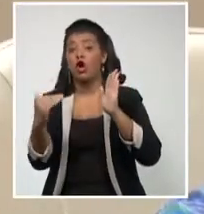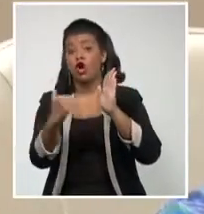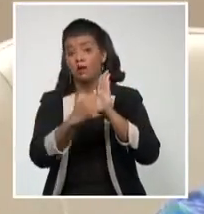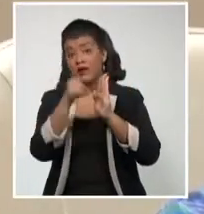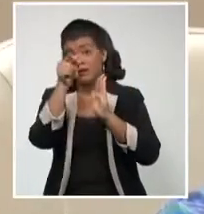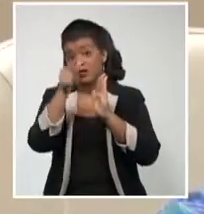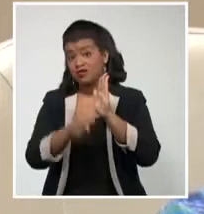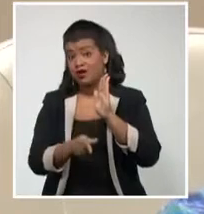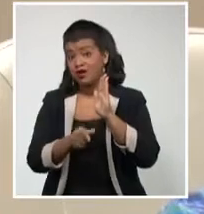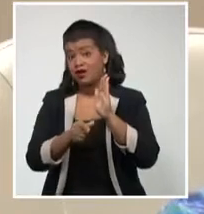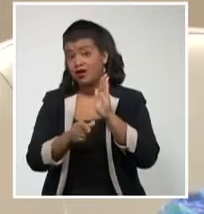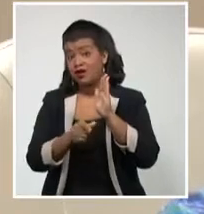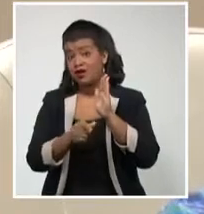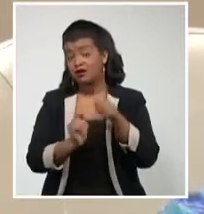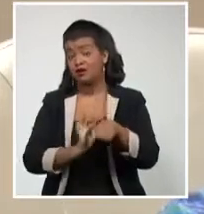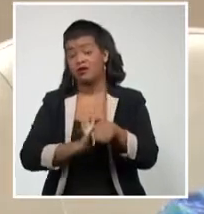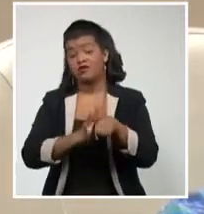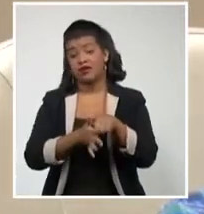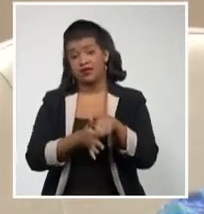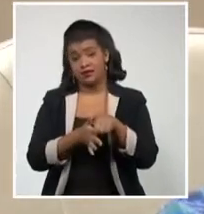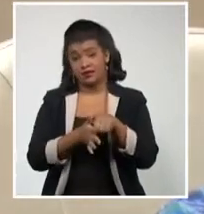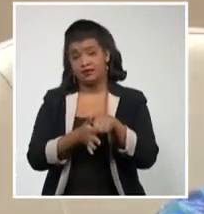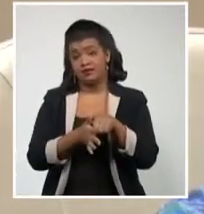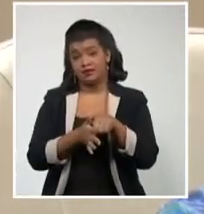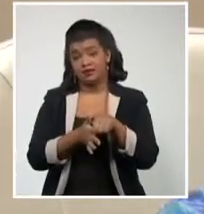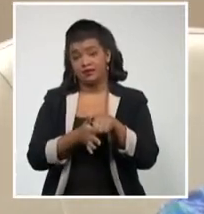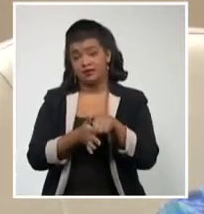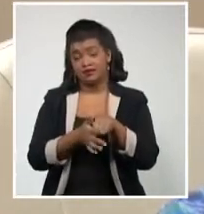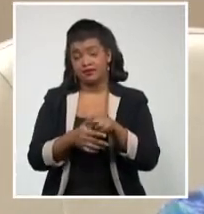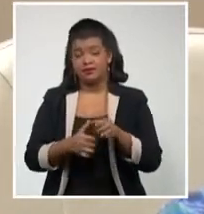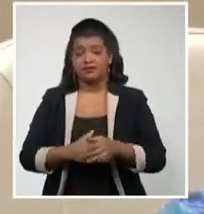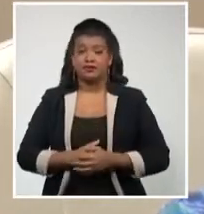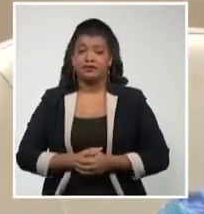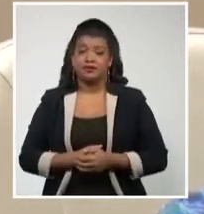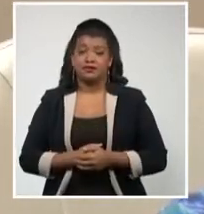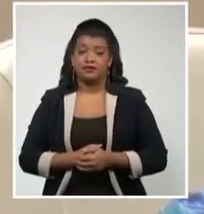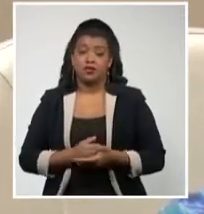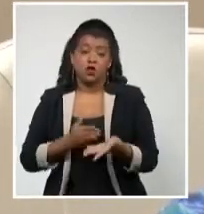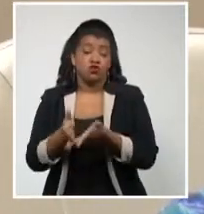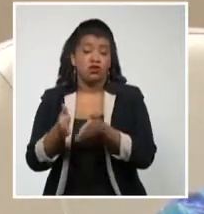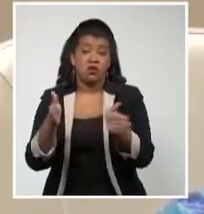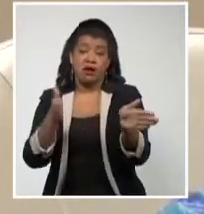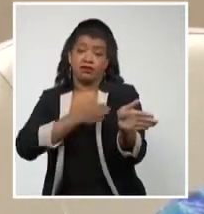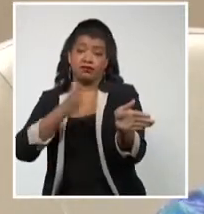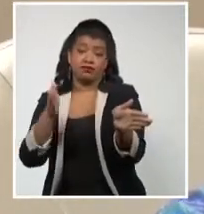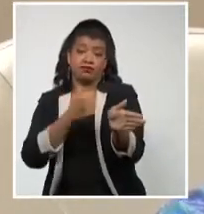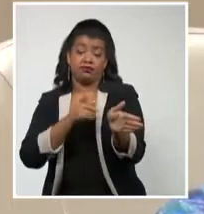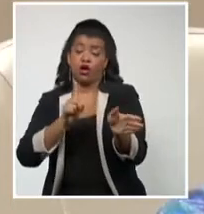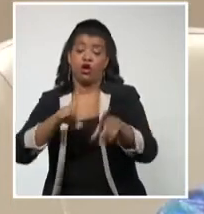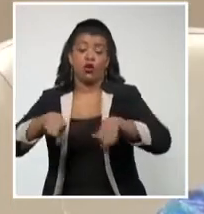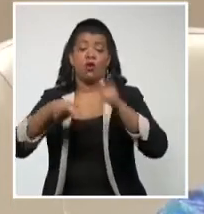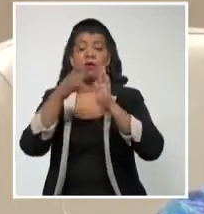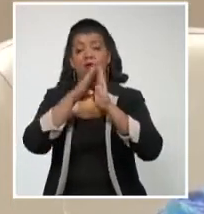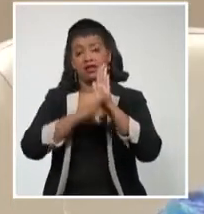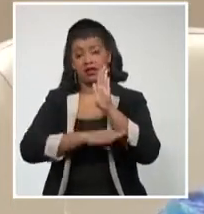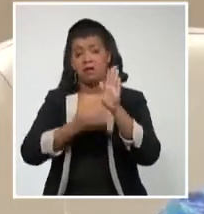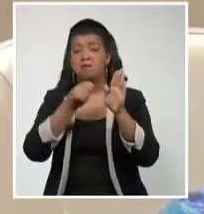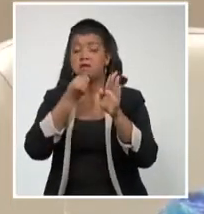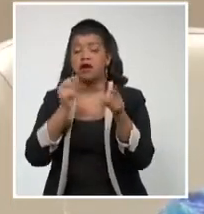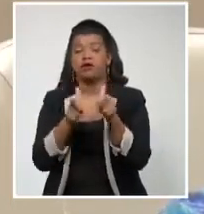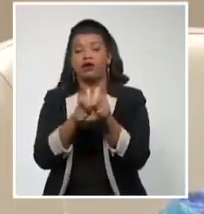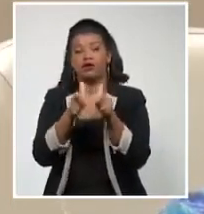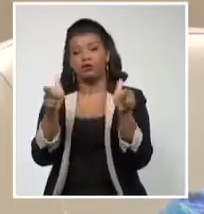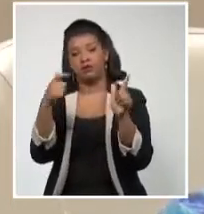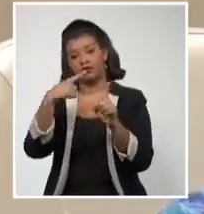Si se mantuvieron, o voy a decirlo con exactitud, que están dadas las condiciones para que se